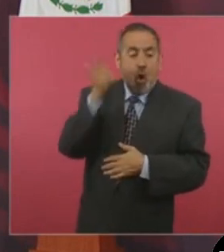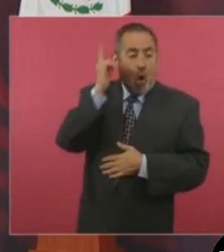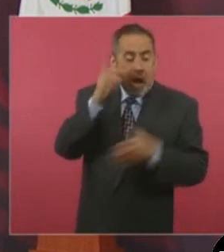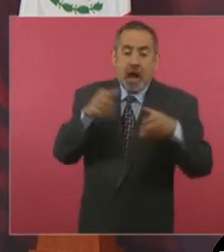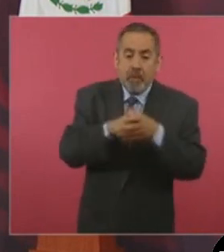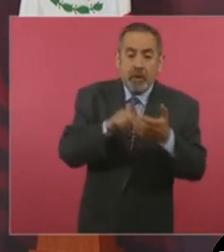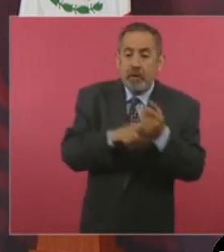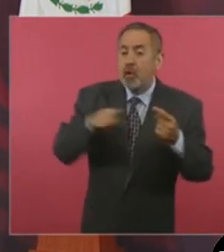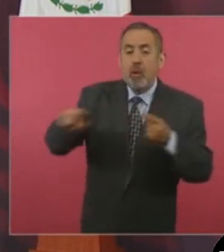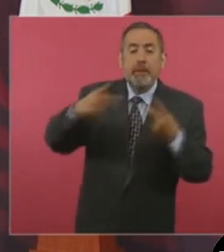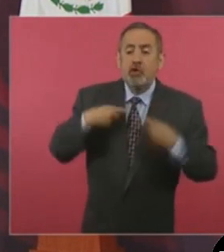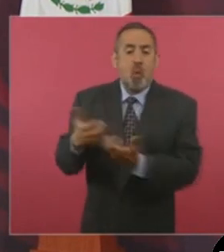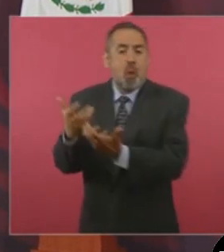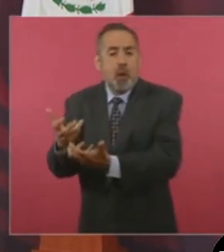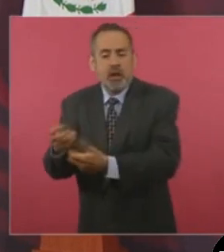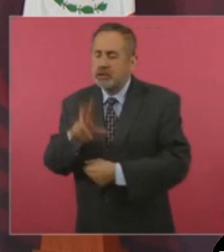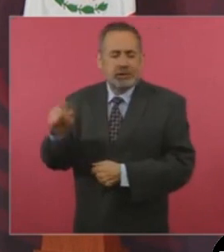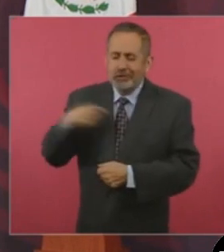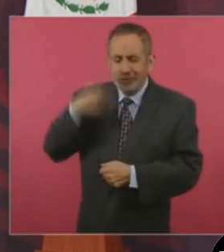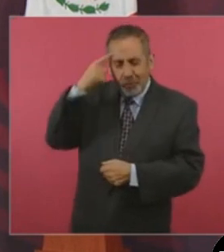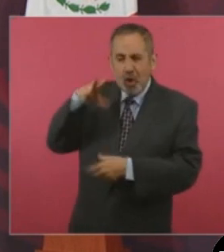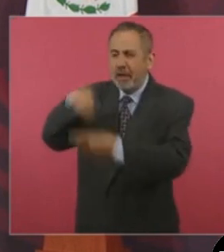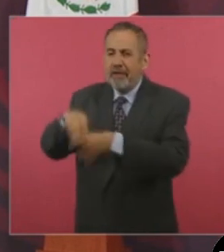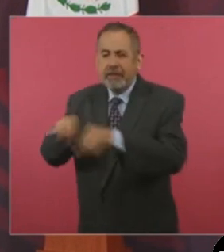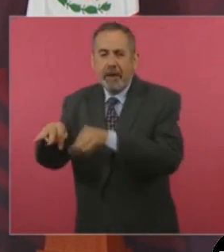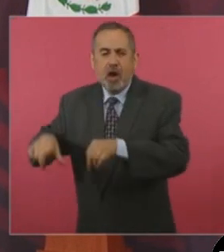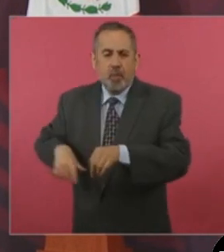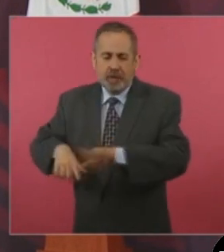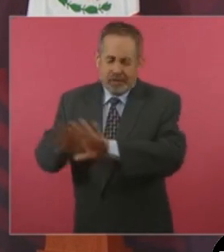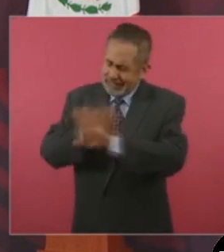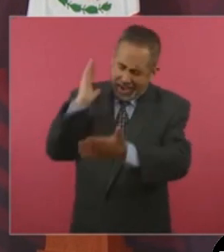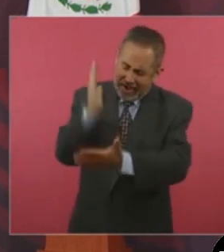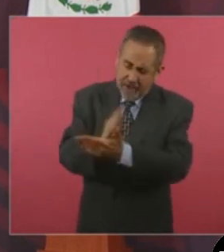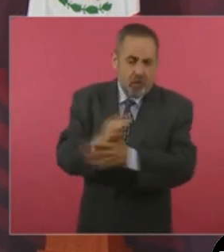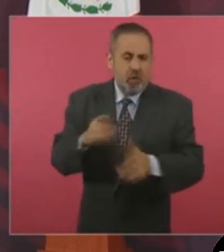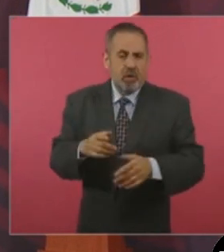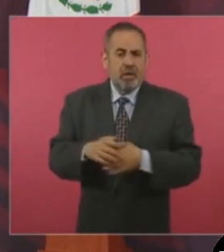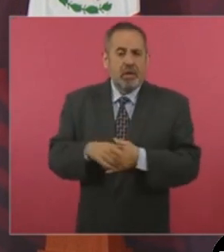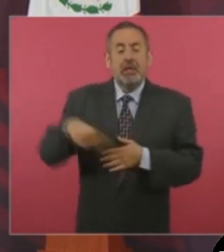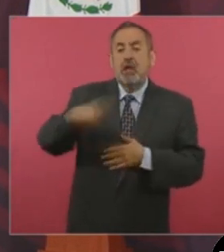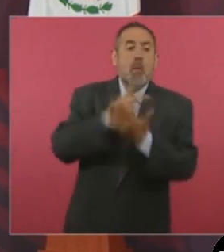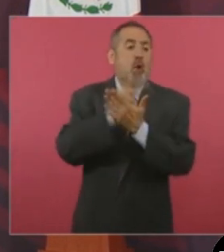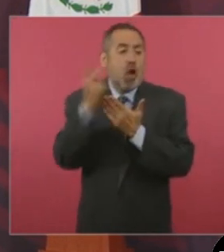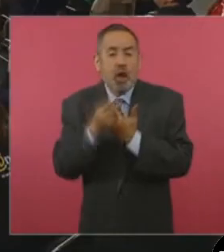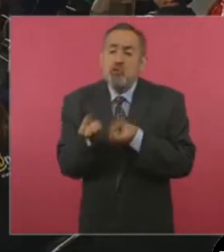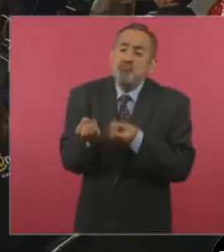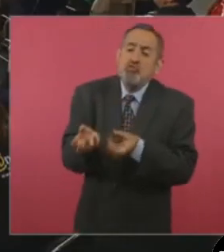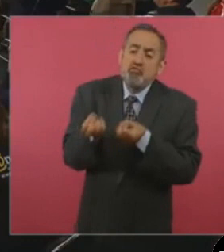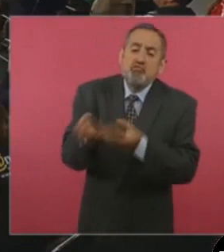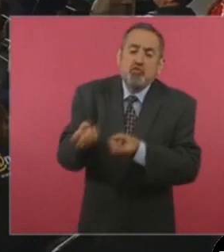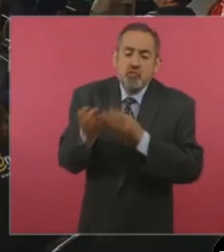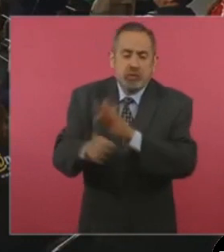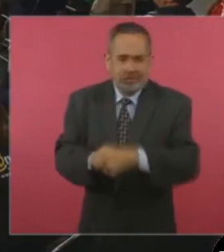huevones no caben en el gobierno y tampoco en el país. Ya se acabó que estés recibiendo programas sociales. A